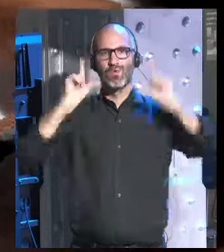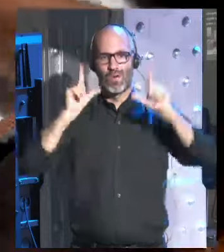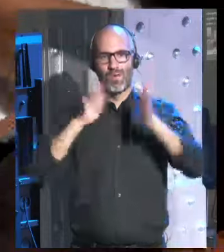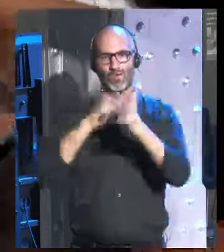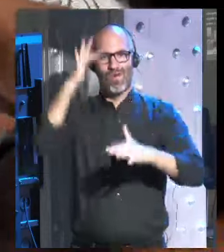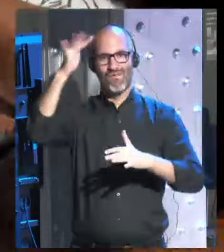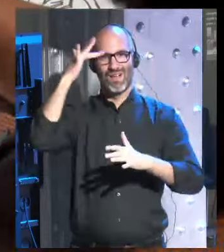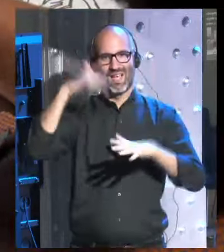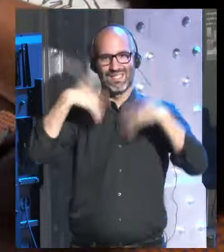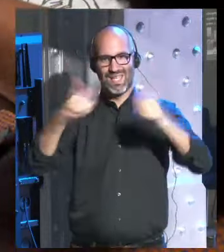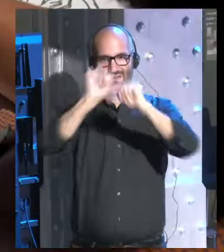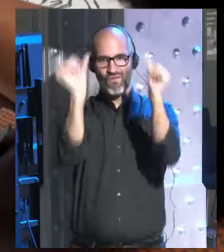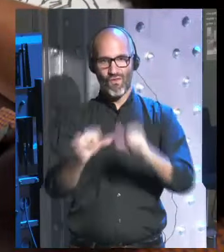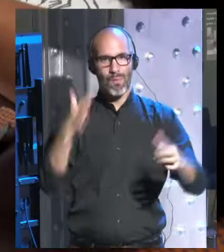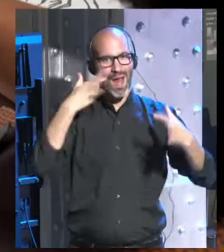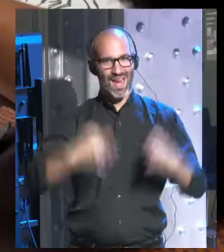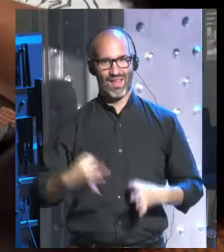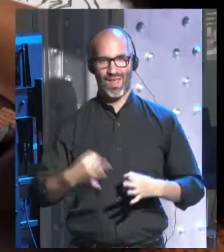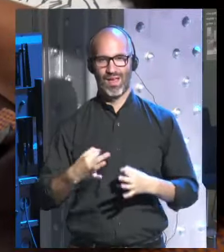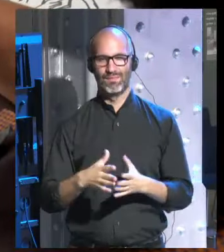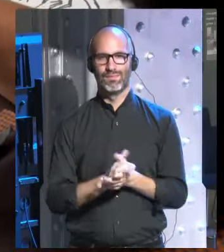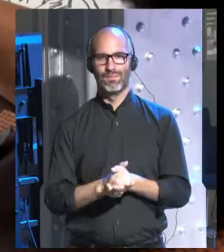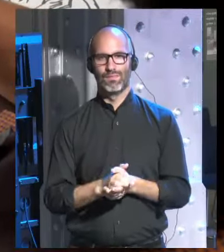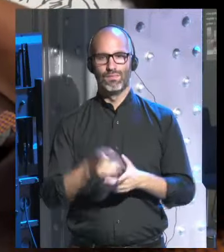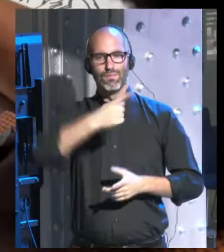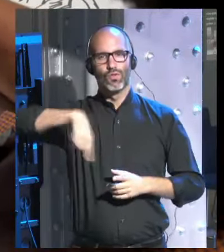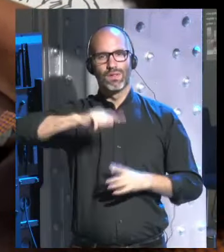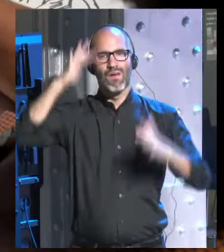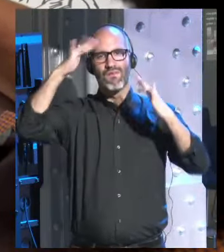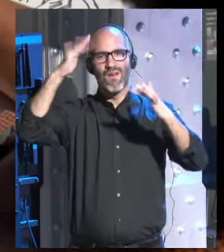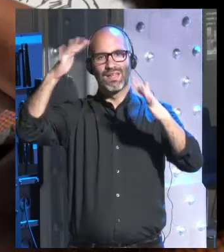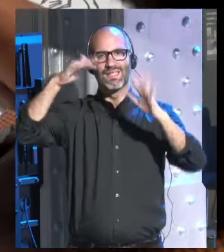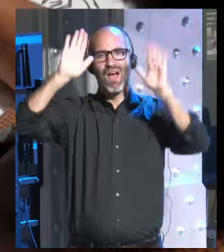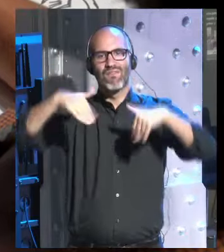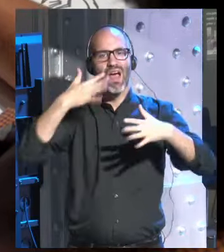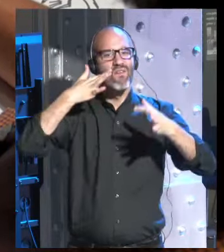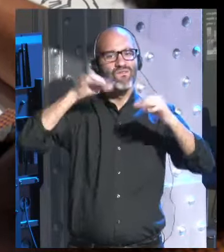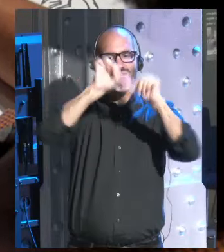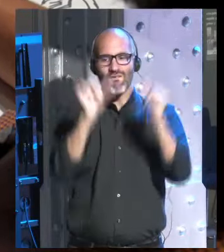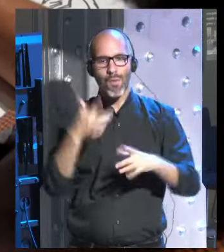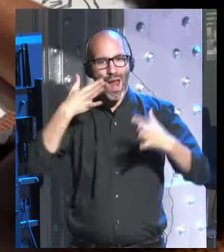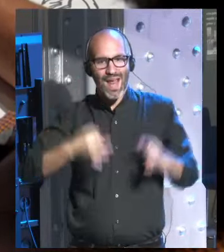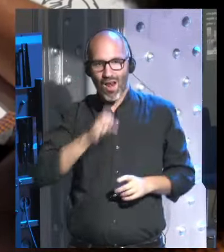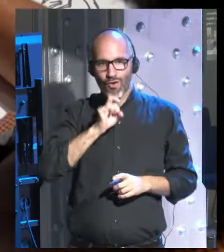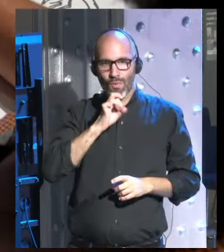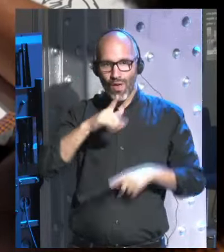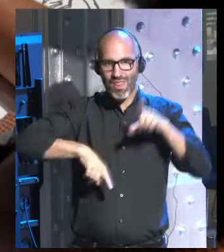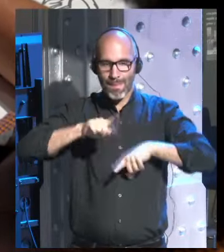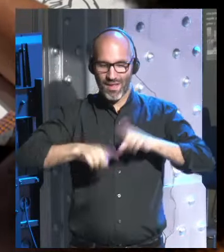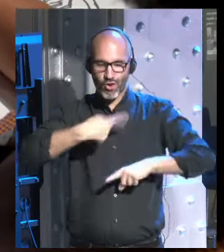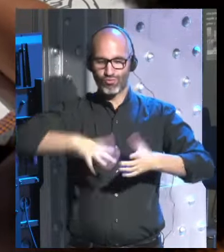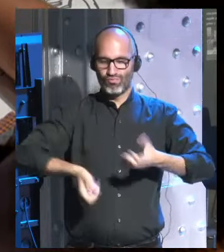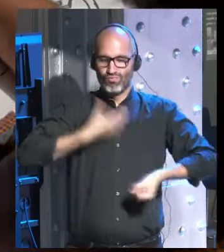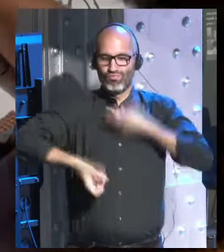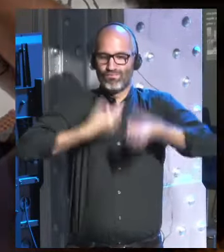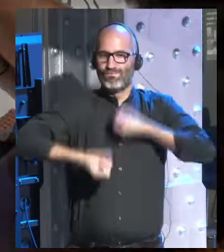forma a la realidad ¿y qué da forma a nuestras fantasías? el arte en gran medida nuestros deseos nuestras